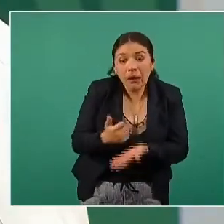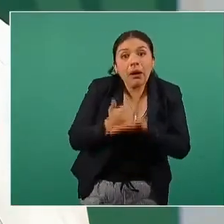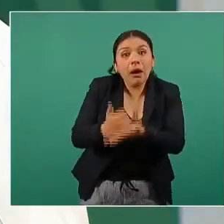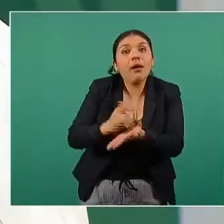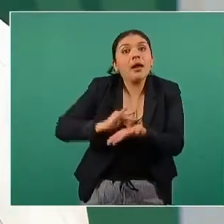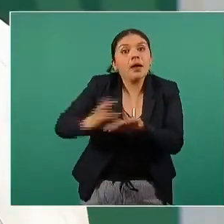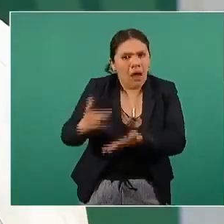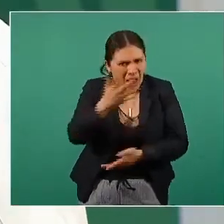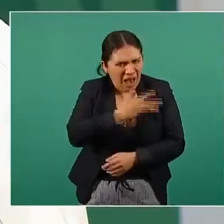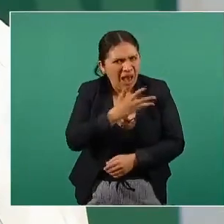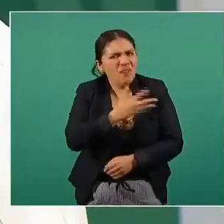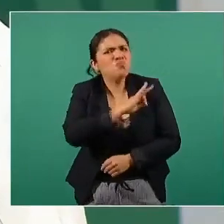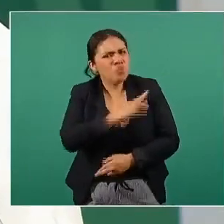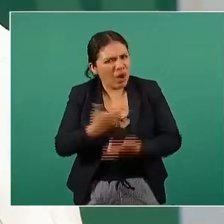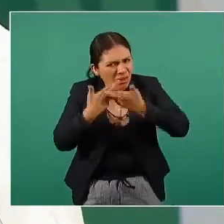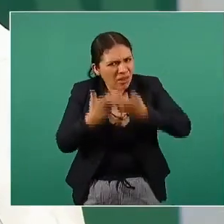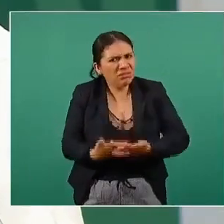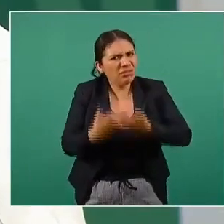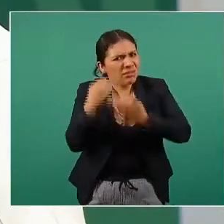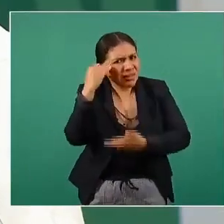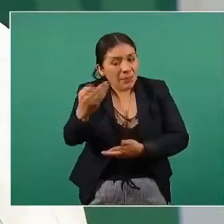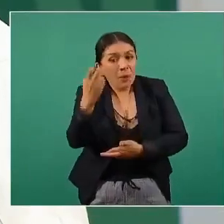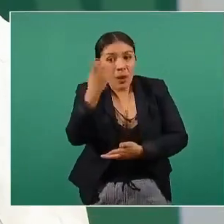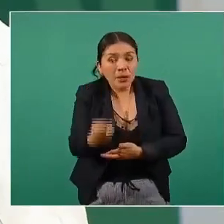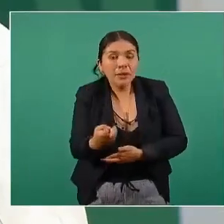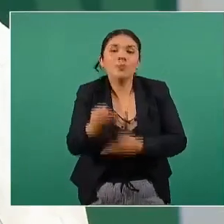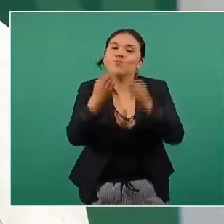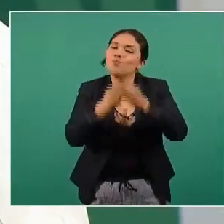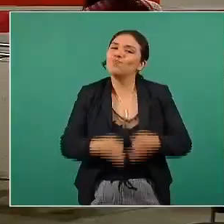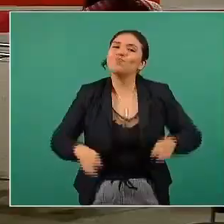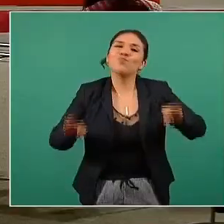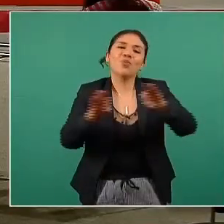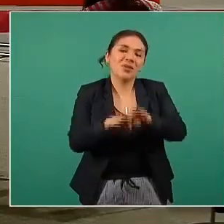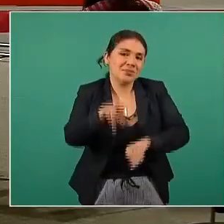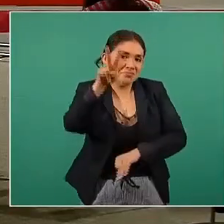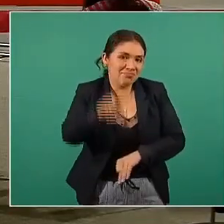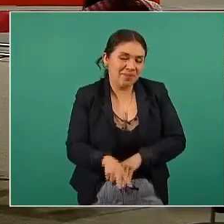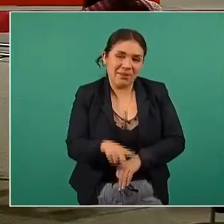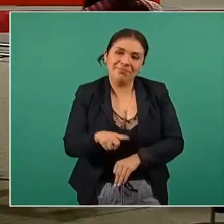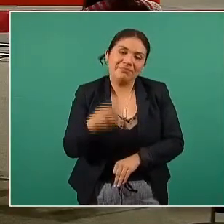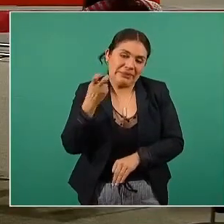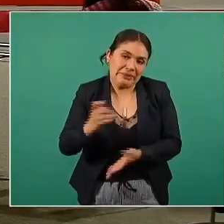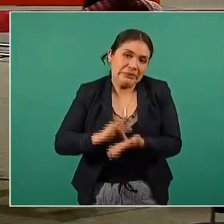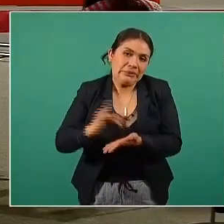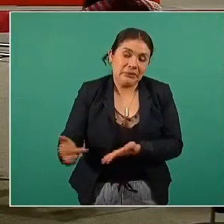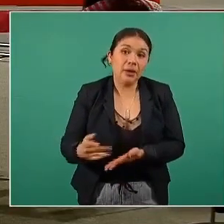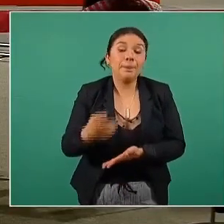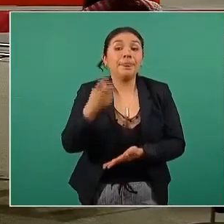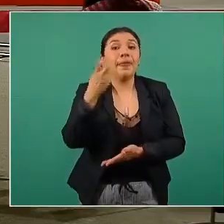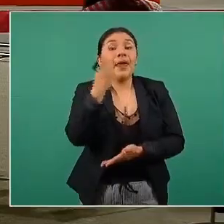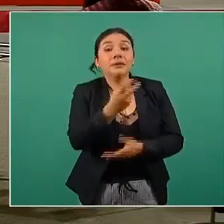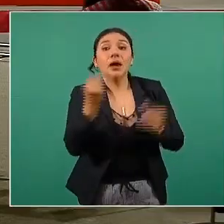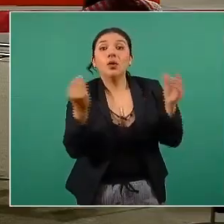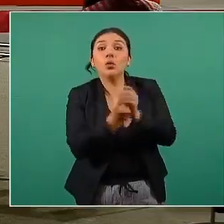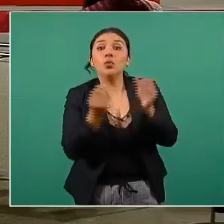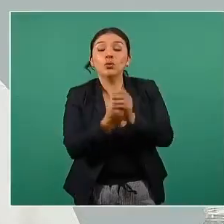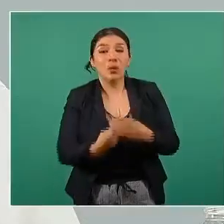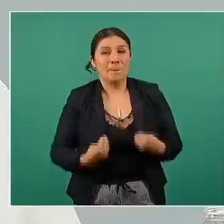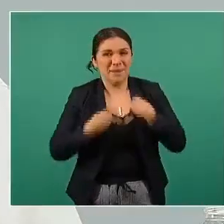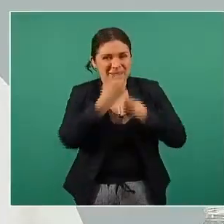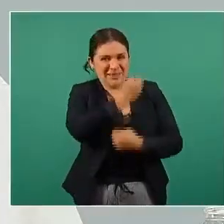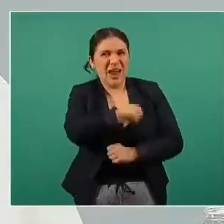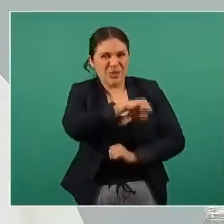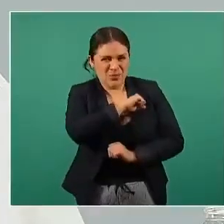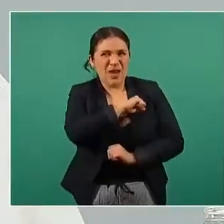tenemos disponibles y son una extraordinaria inversión entonces en esta materia de vida